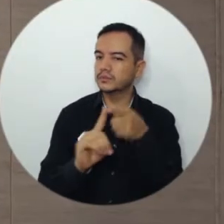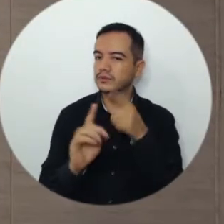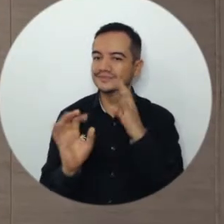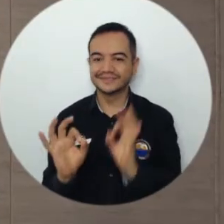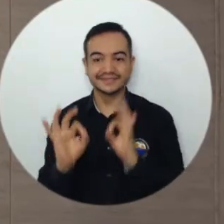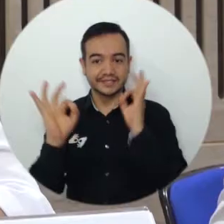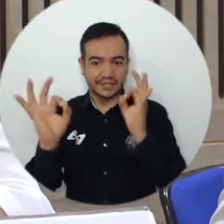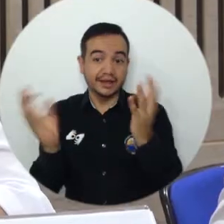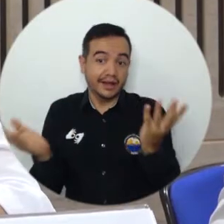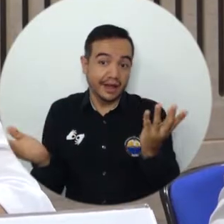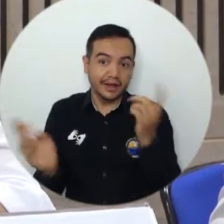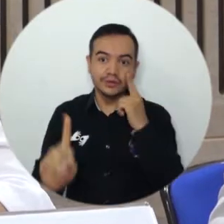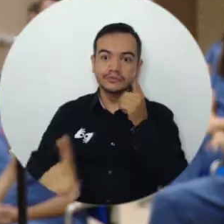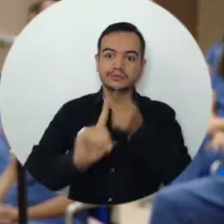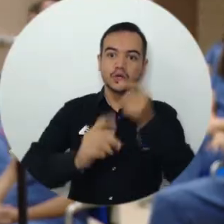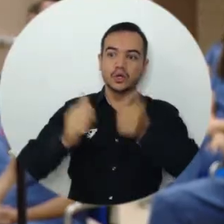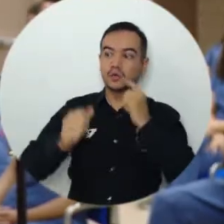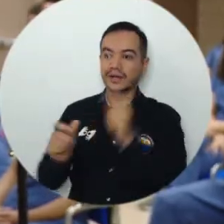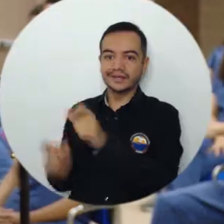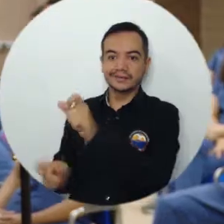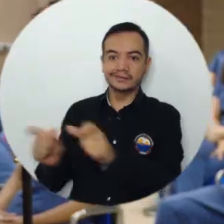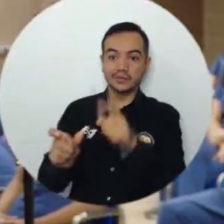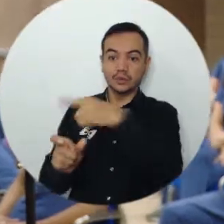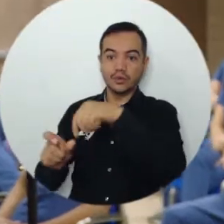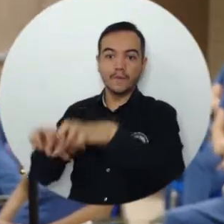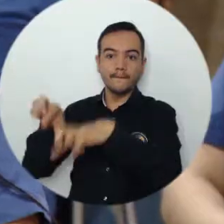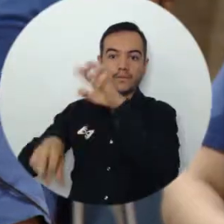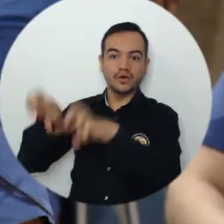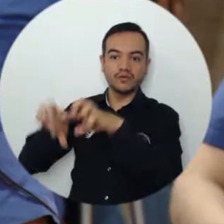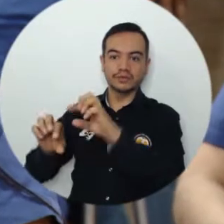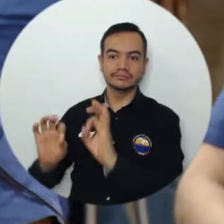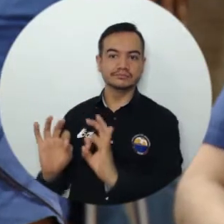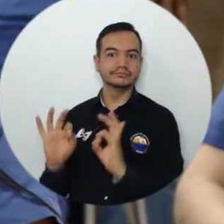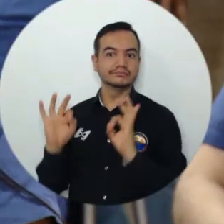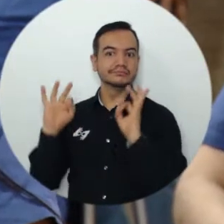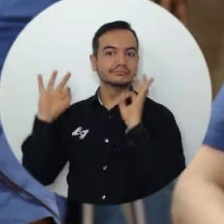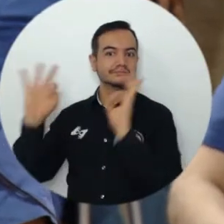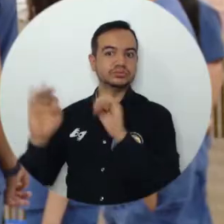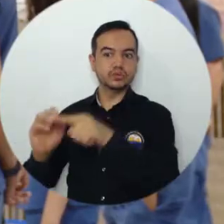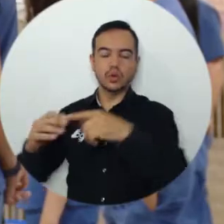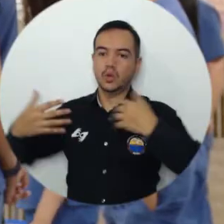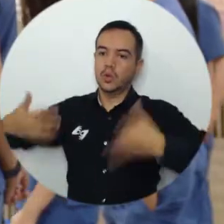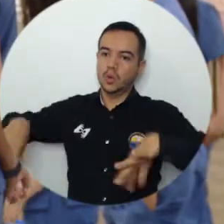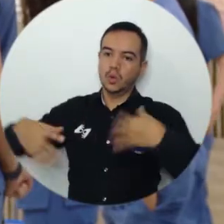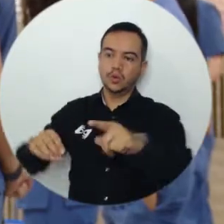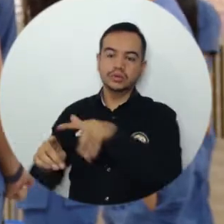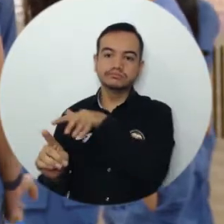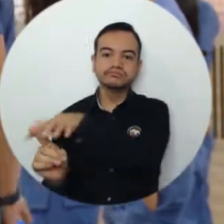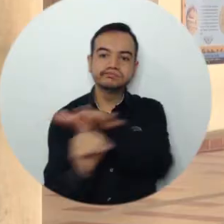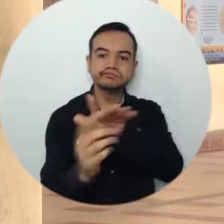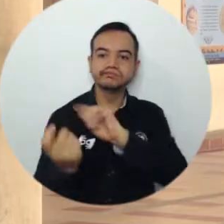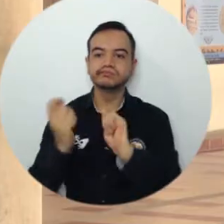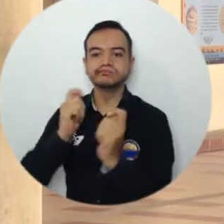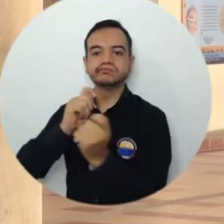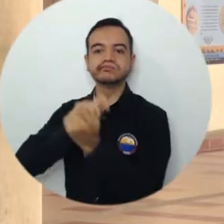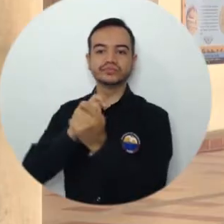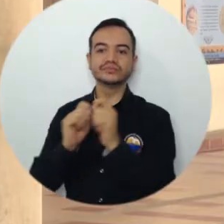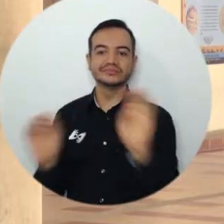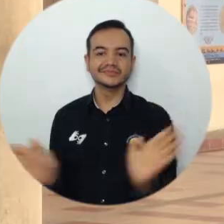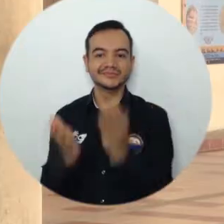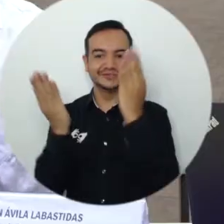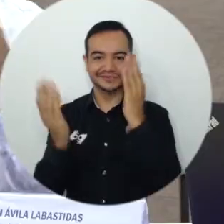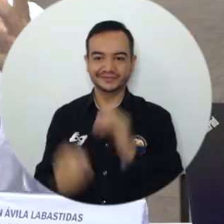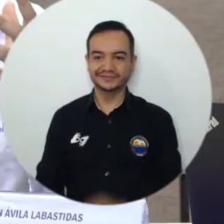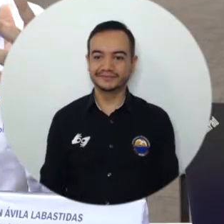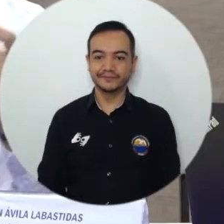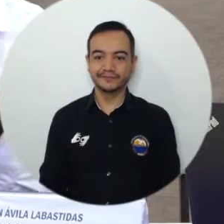que va a redundar efectivamente en los profesionales que pasen por ello para que ellos se vuelvan a su vez elementos transformadores del territorio donde lleguen a ejercer su ejercicio